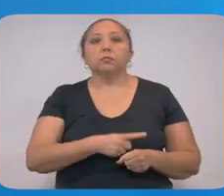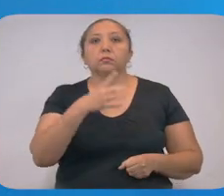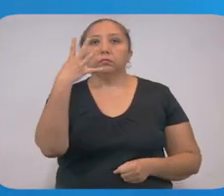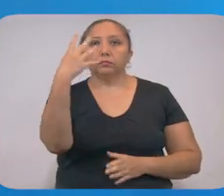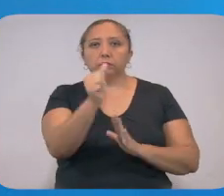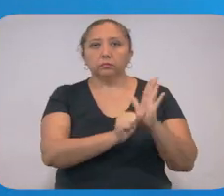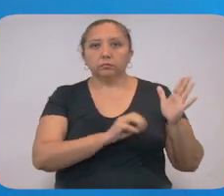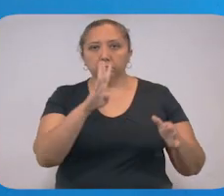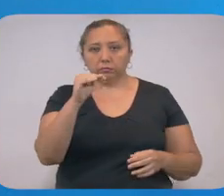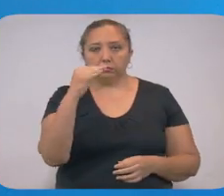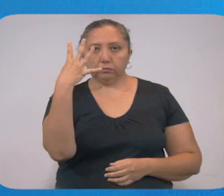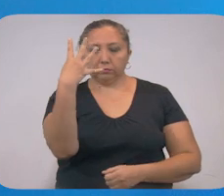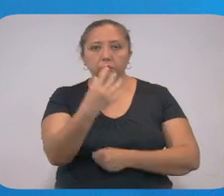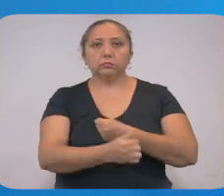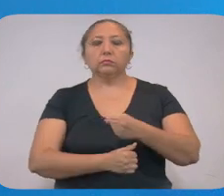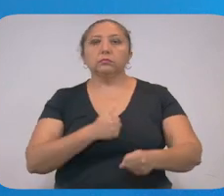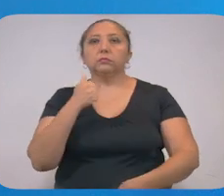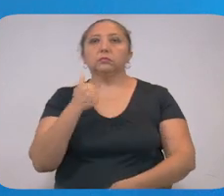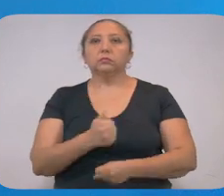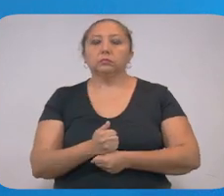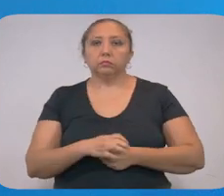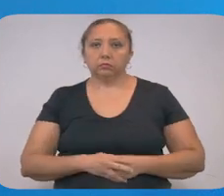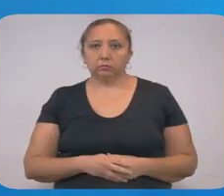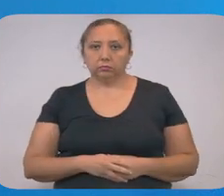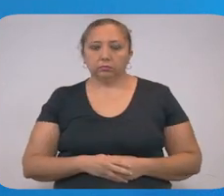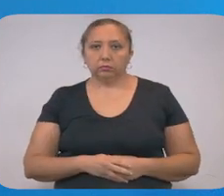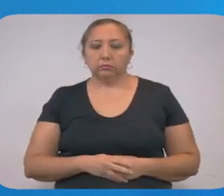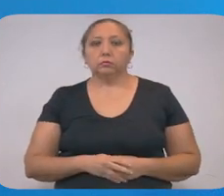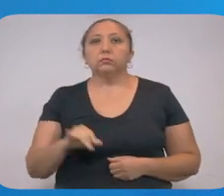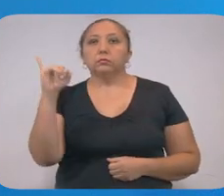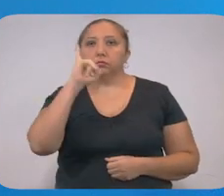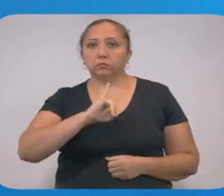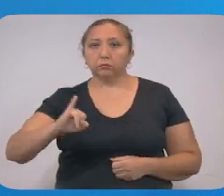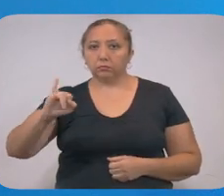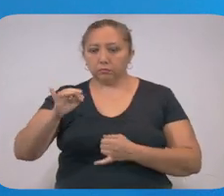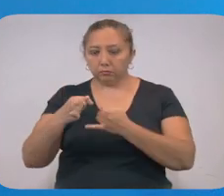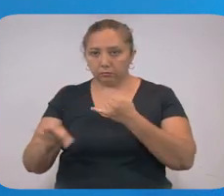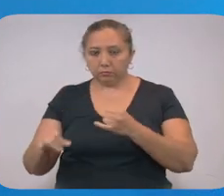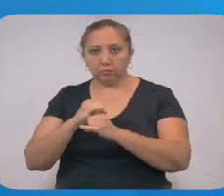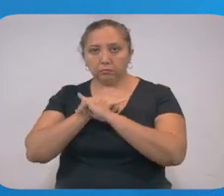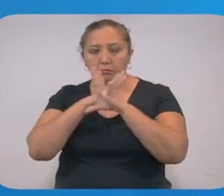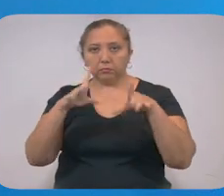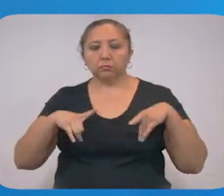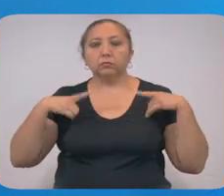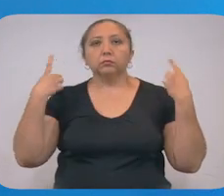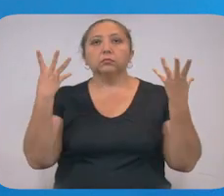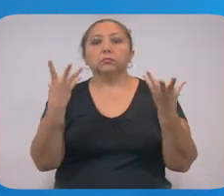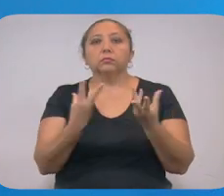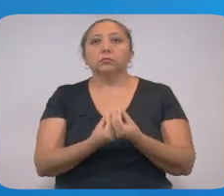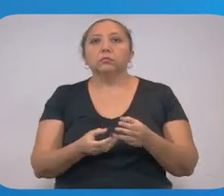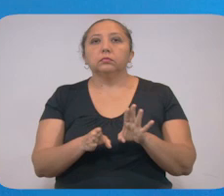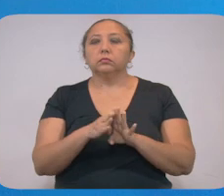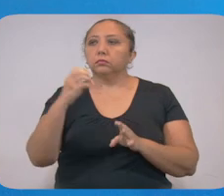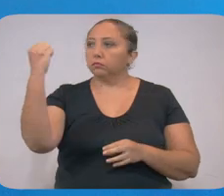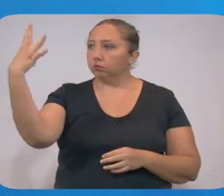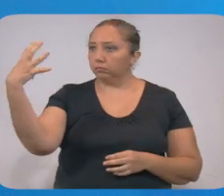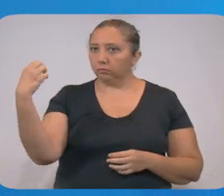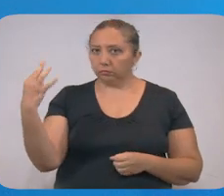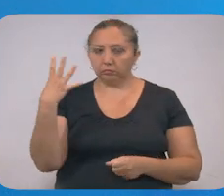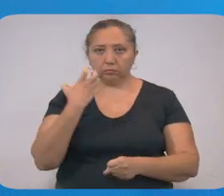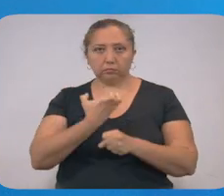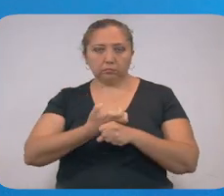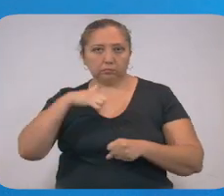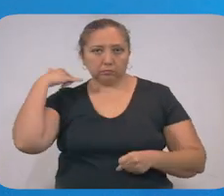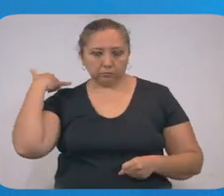4 meses a 94 años. Los jueves, al finalizar el parte médico, daremos a conocer el semáforo estatal de